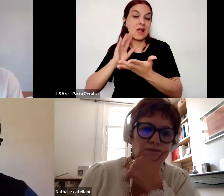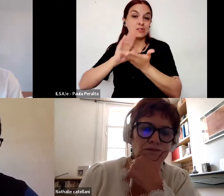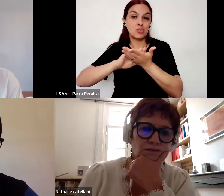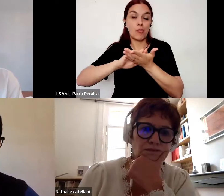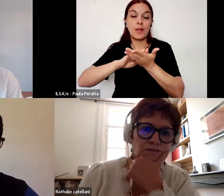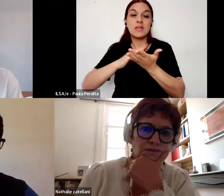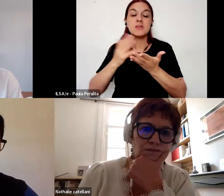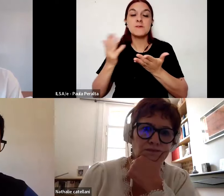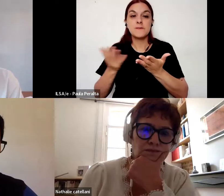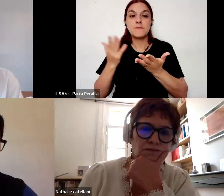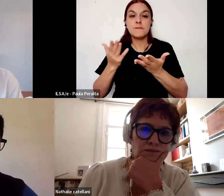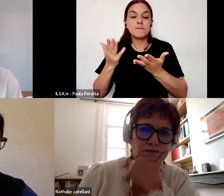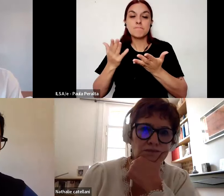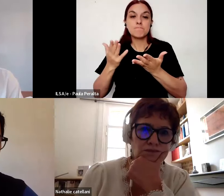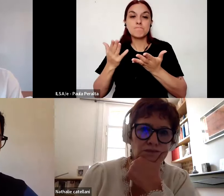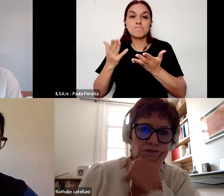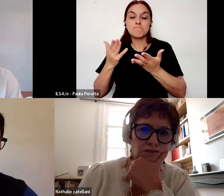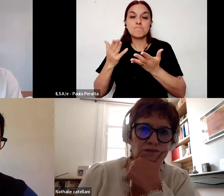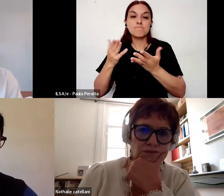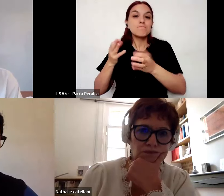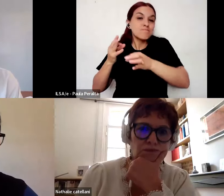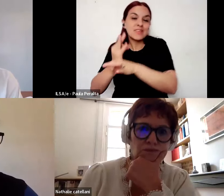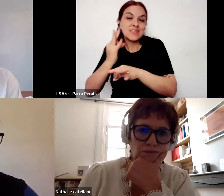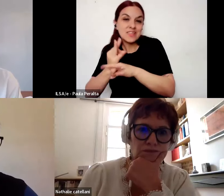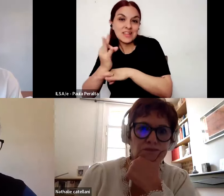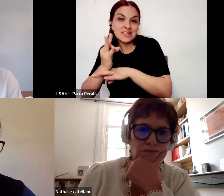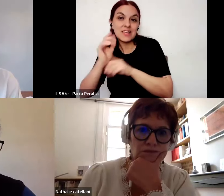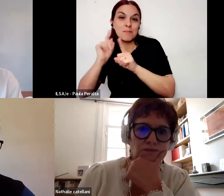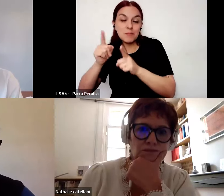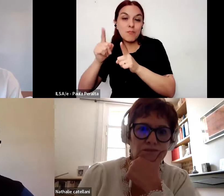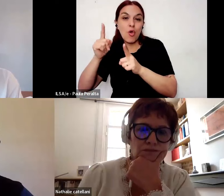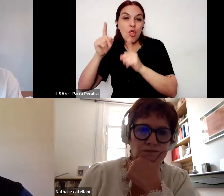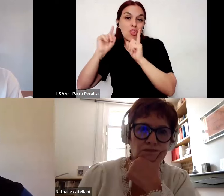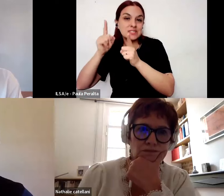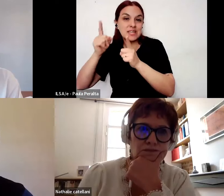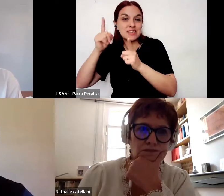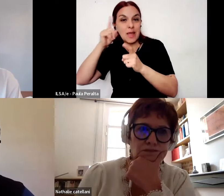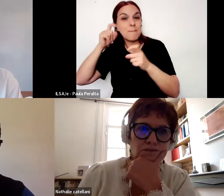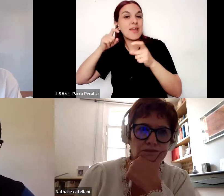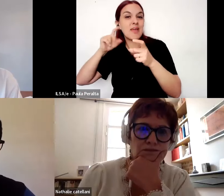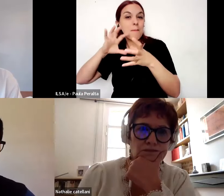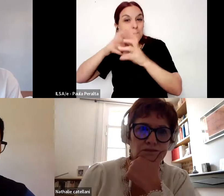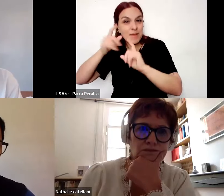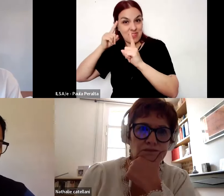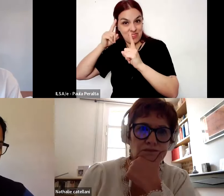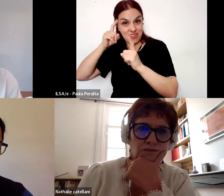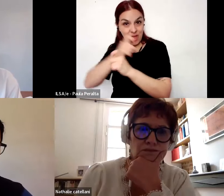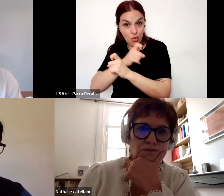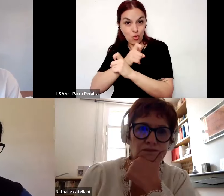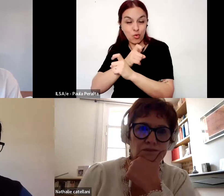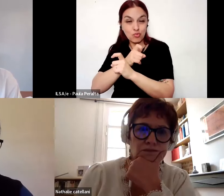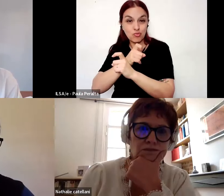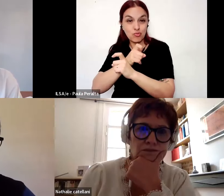producción de obra a partir de los docentes pedagogos que han construido de algún modo